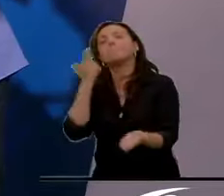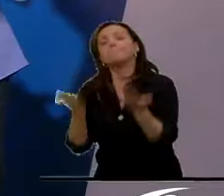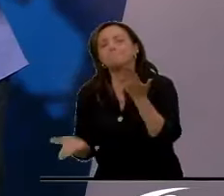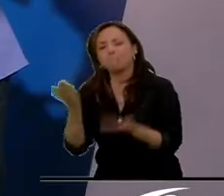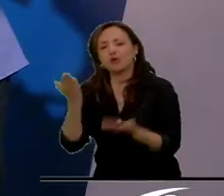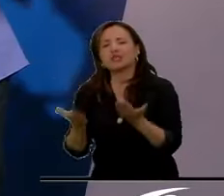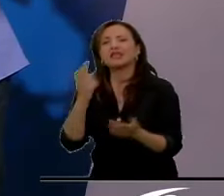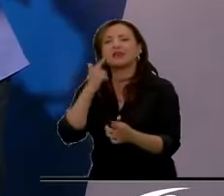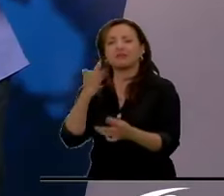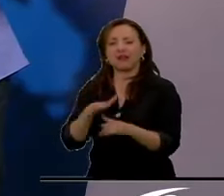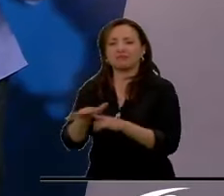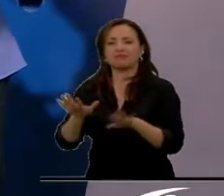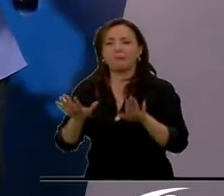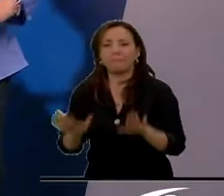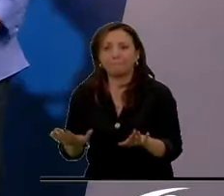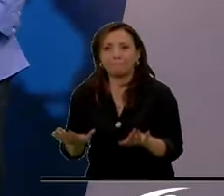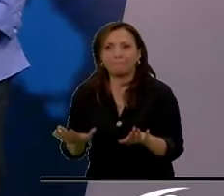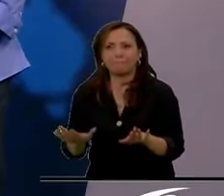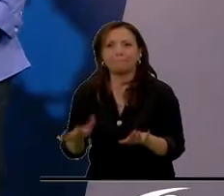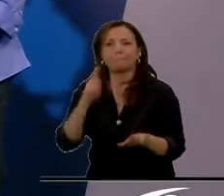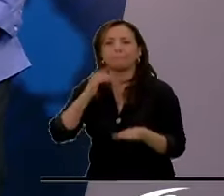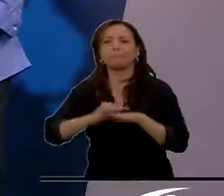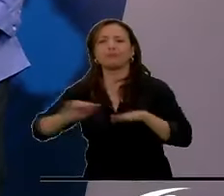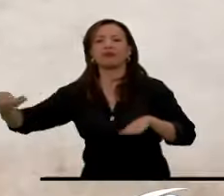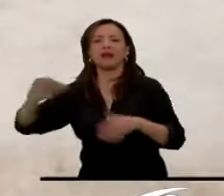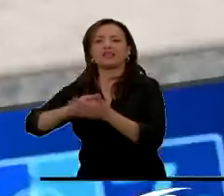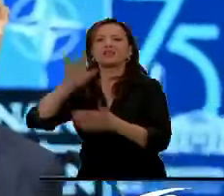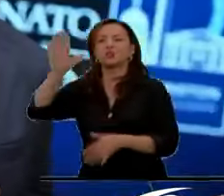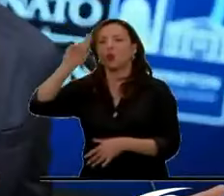parálisis durante tres años en el gobierno de Francia.